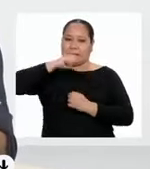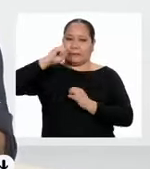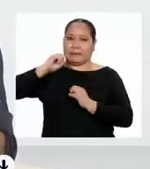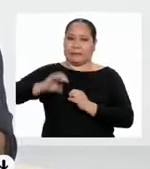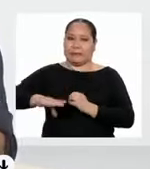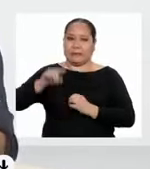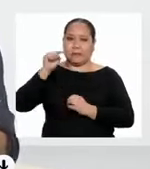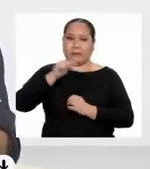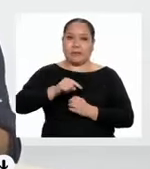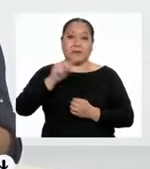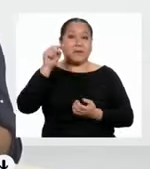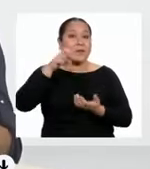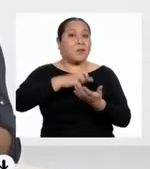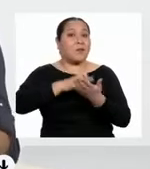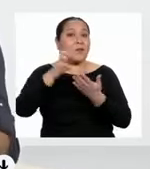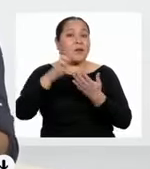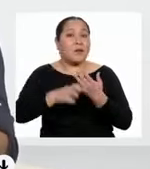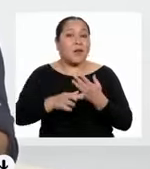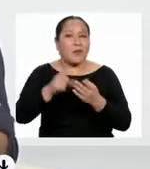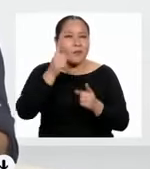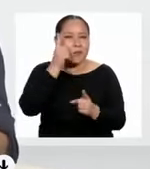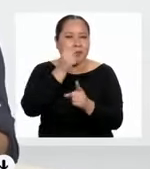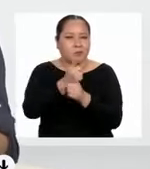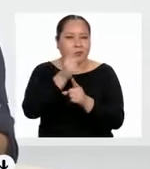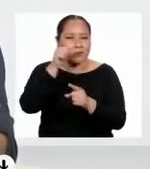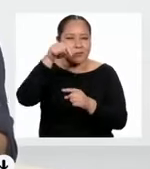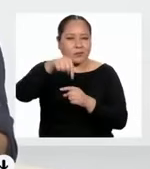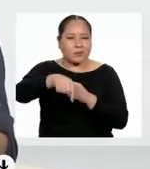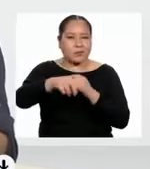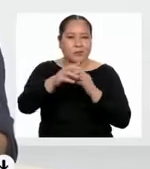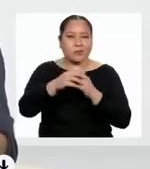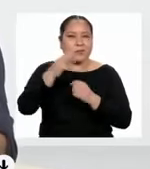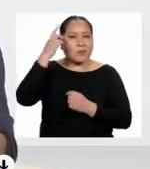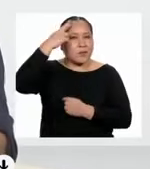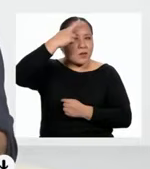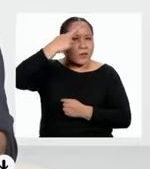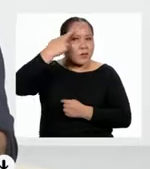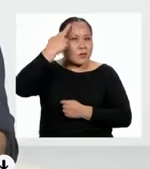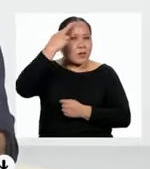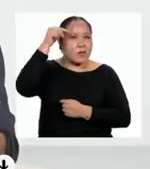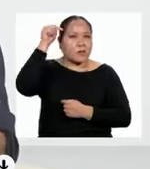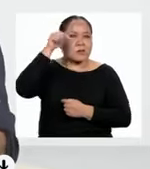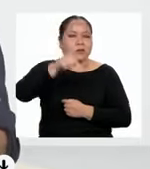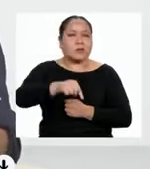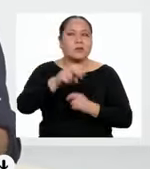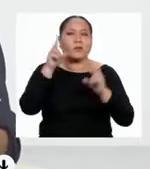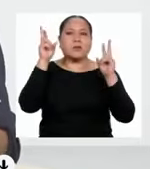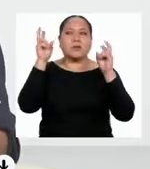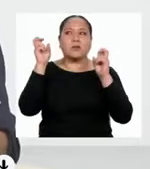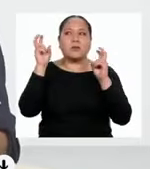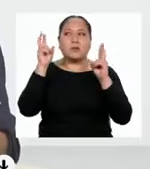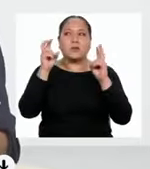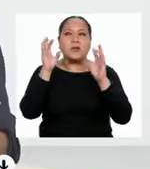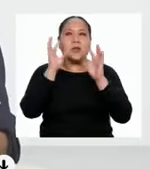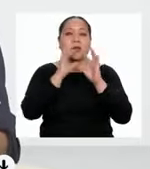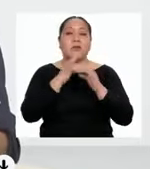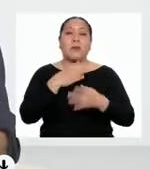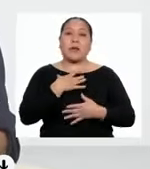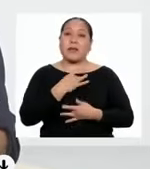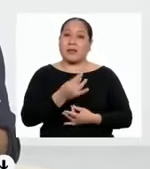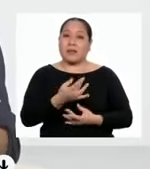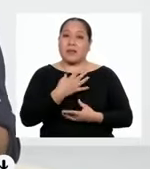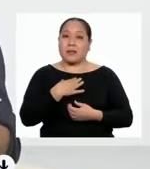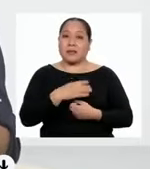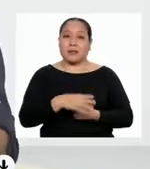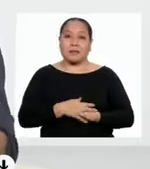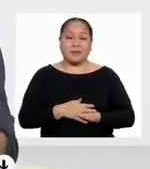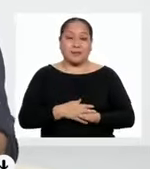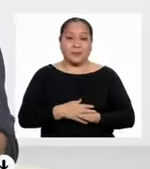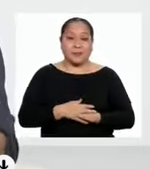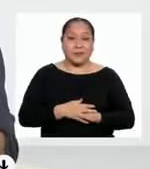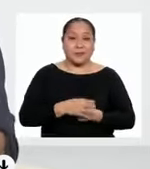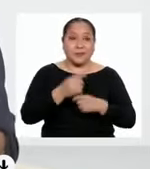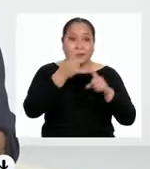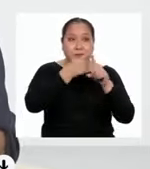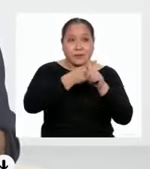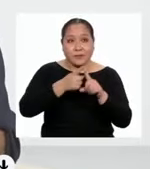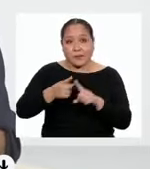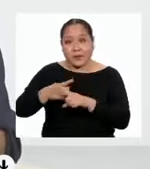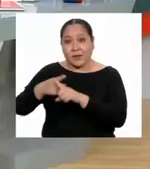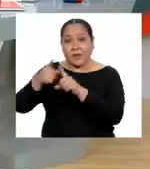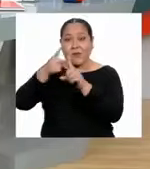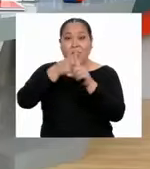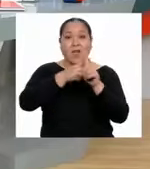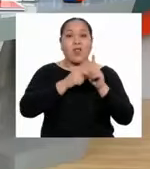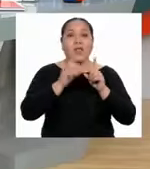para hacerlo porque vamos a reflexionar en torno a un tema muy interesante, la diversidad